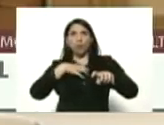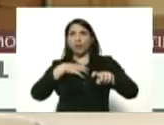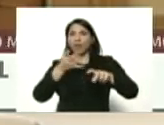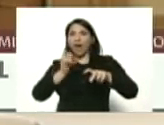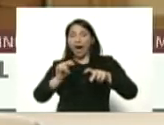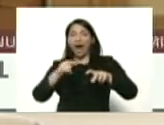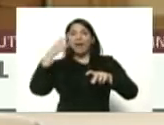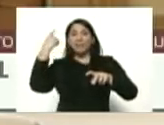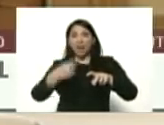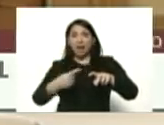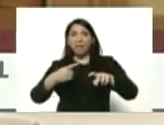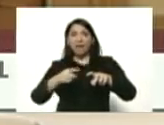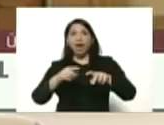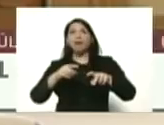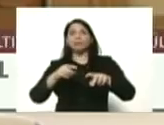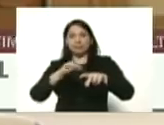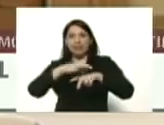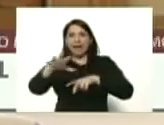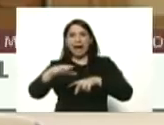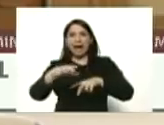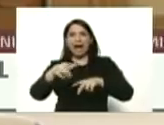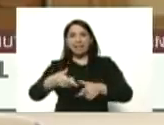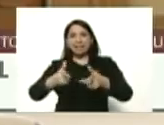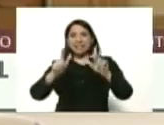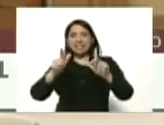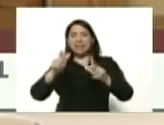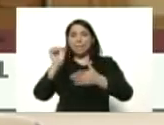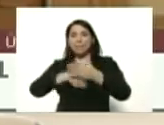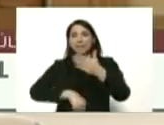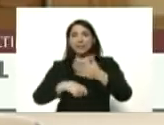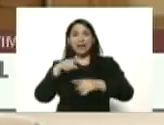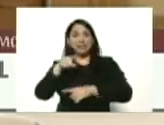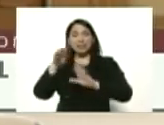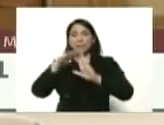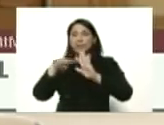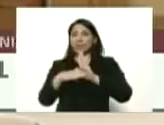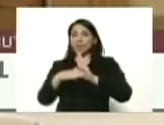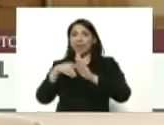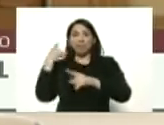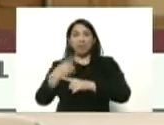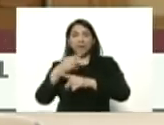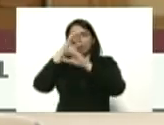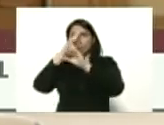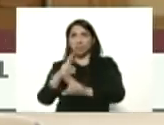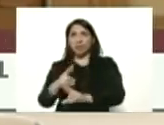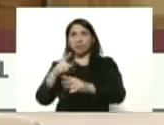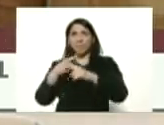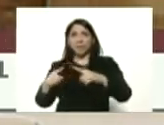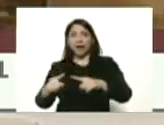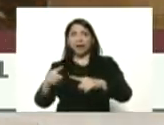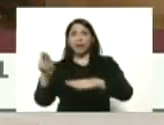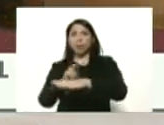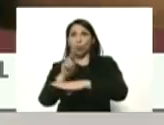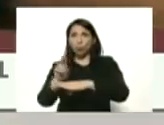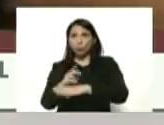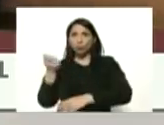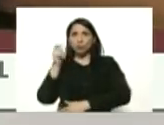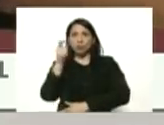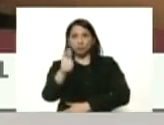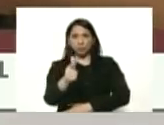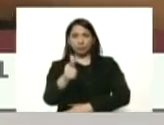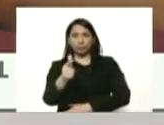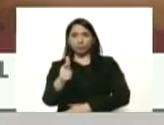espaciamiento físico esas medidas deben respetarse para el debido uso del transporte público